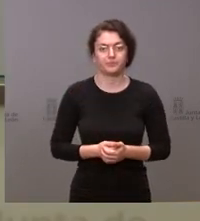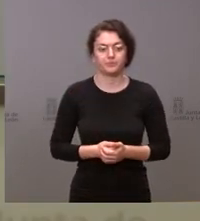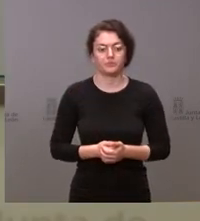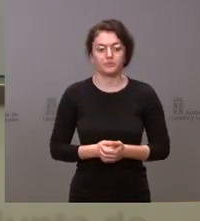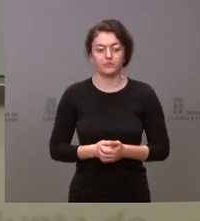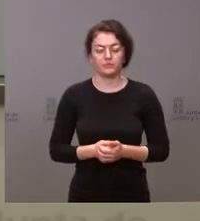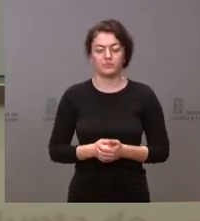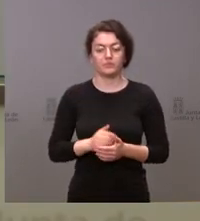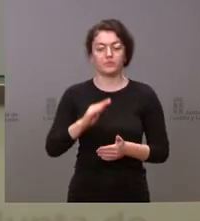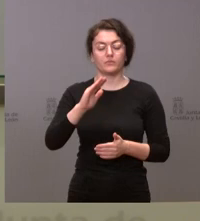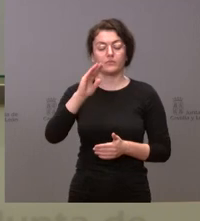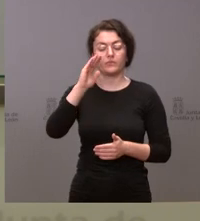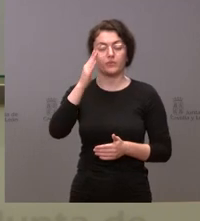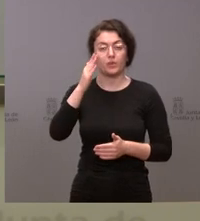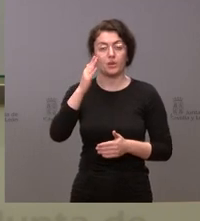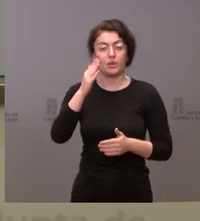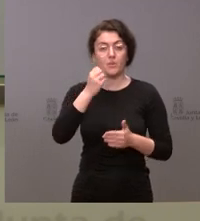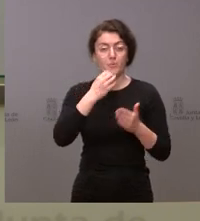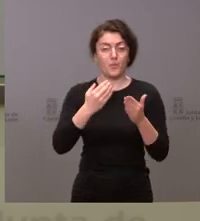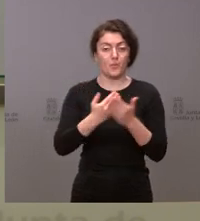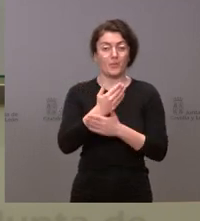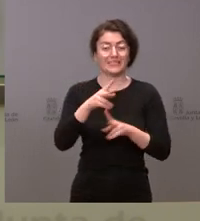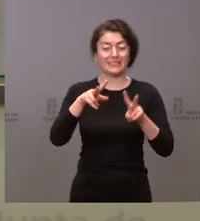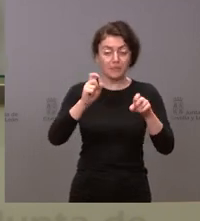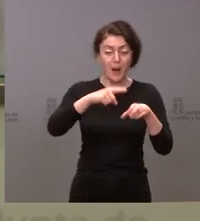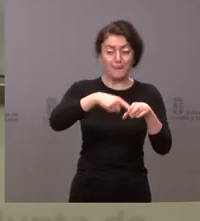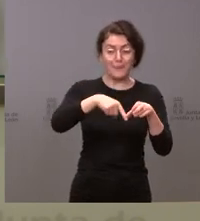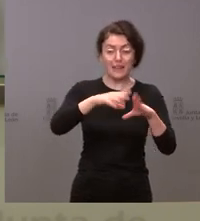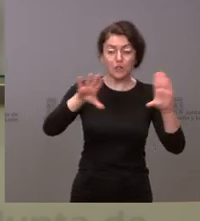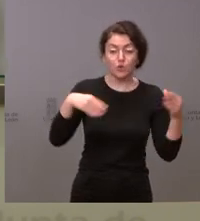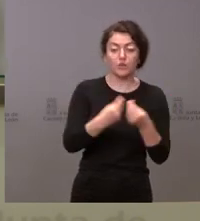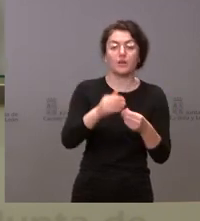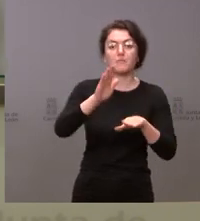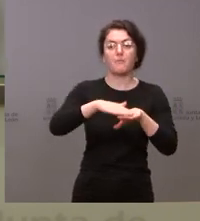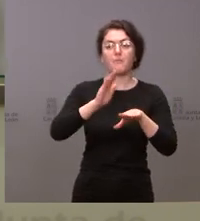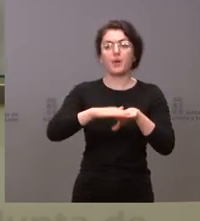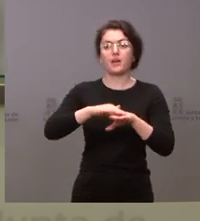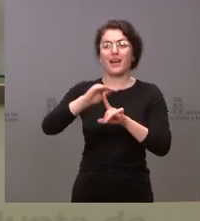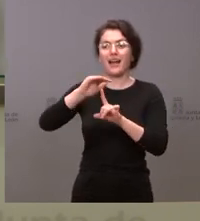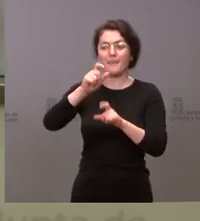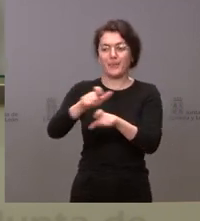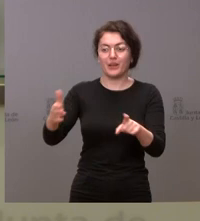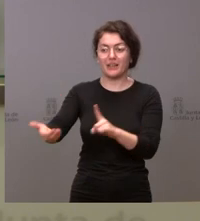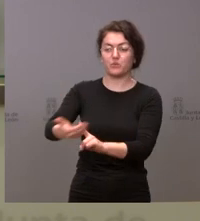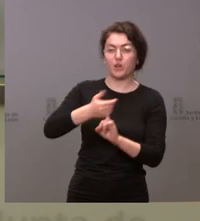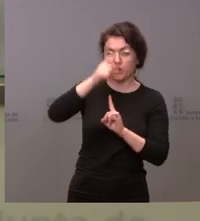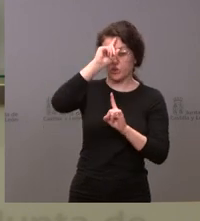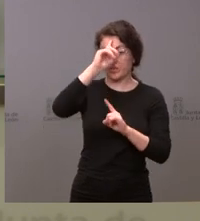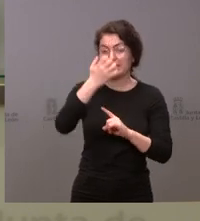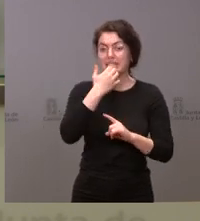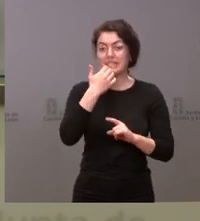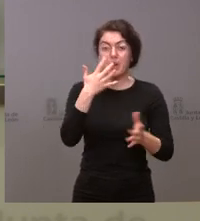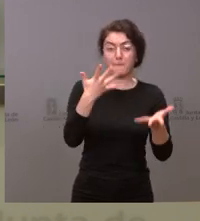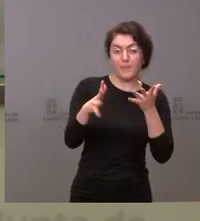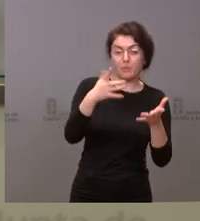Hola, buenas. Sobre el número de plazas totales para los refugiados, no sé si tienen una estimación de las que